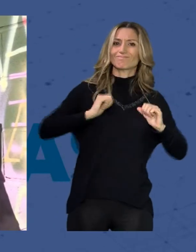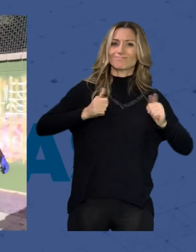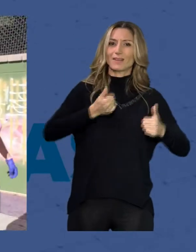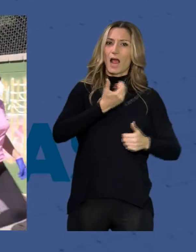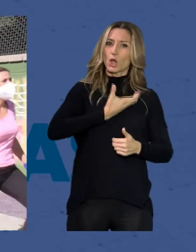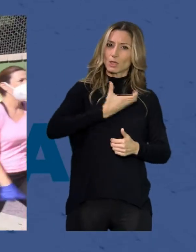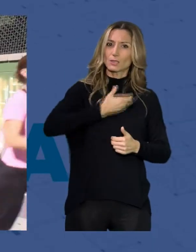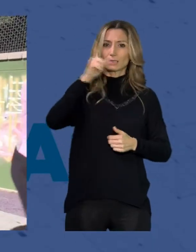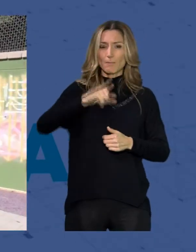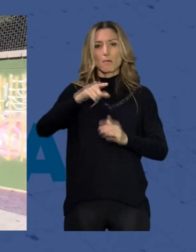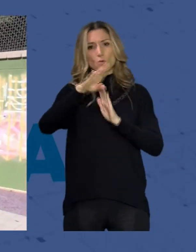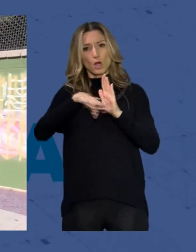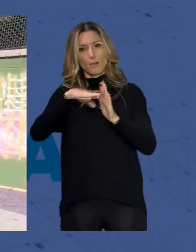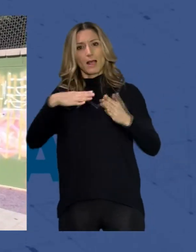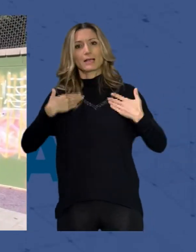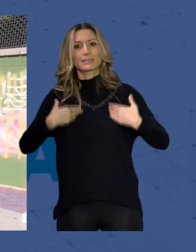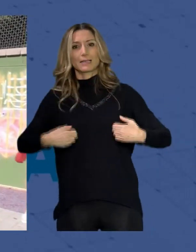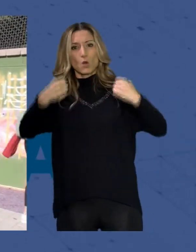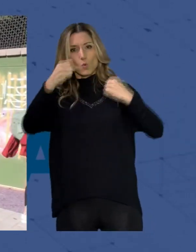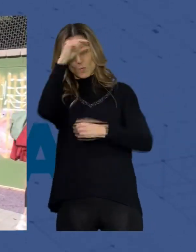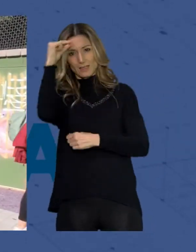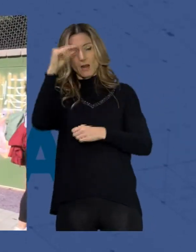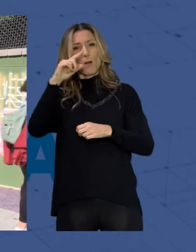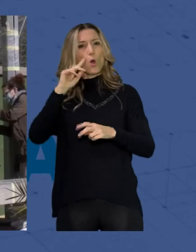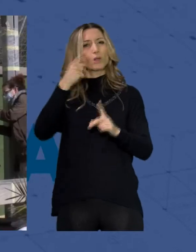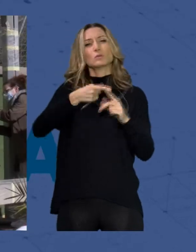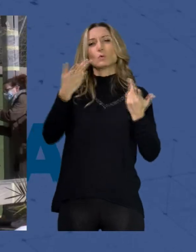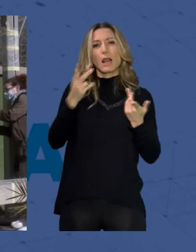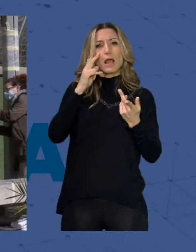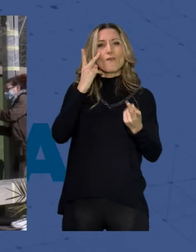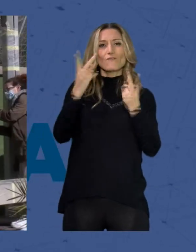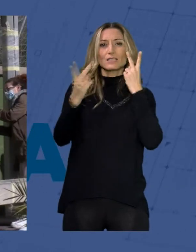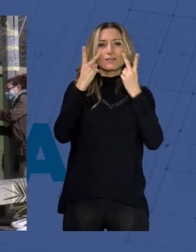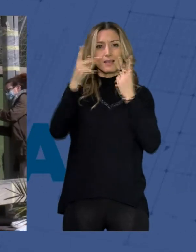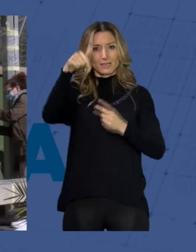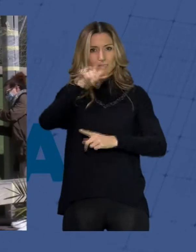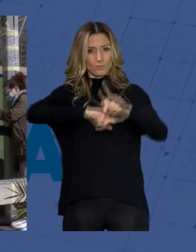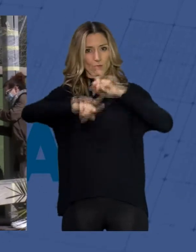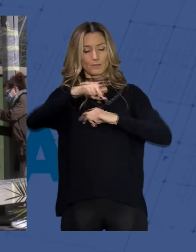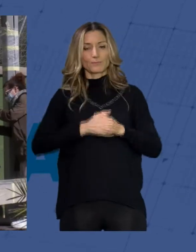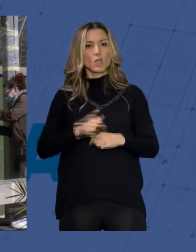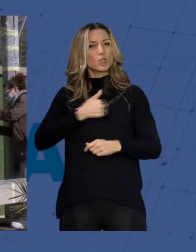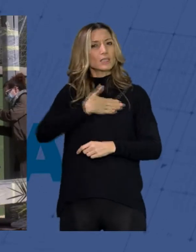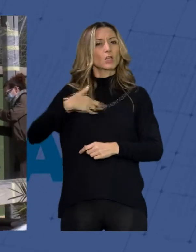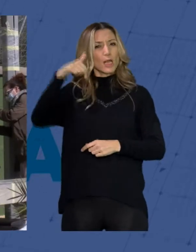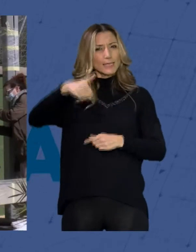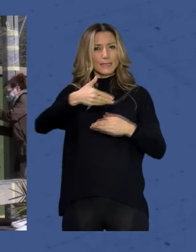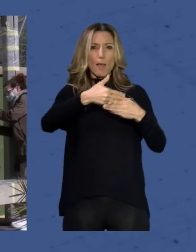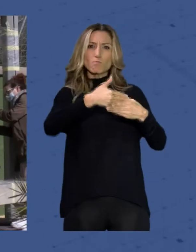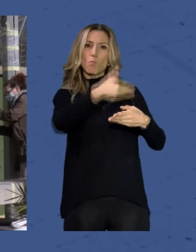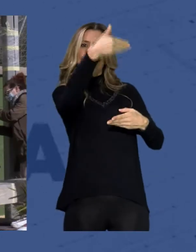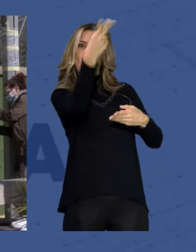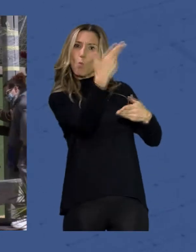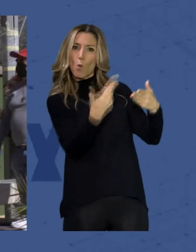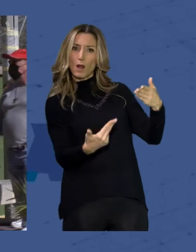la cual se ha elaborado un mural para visibilizar esta problemática. Lo que sí quiero recalcar es que con este mural aparte de que va a estar